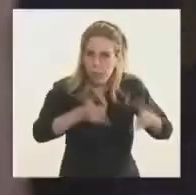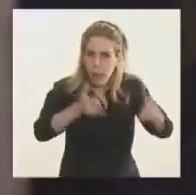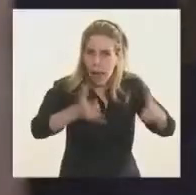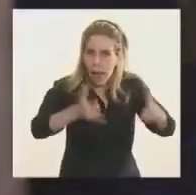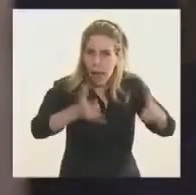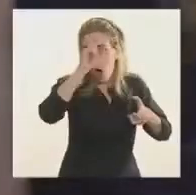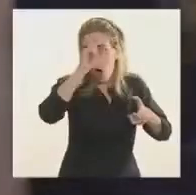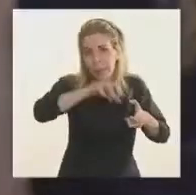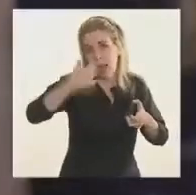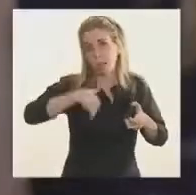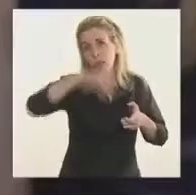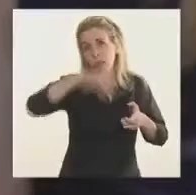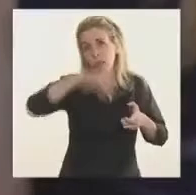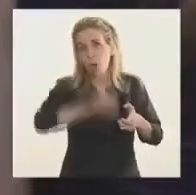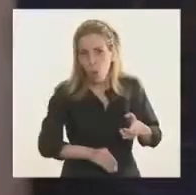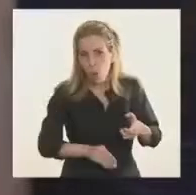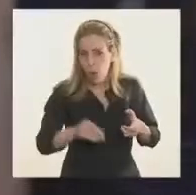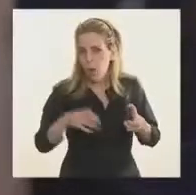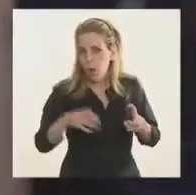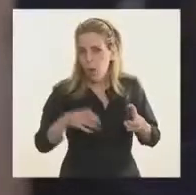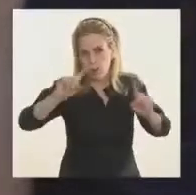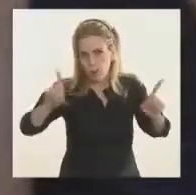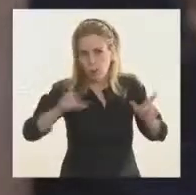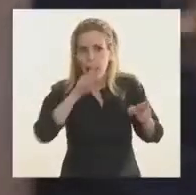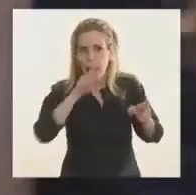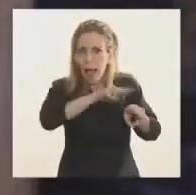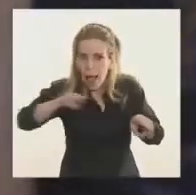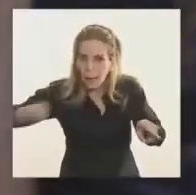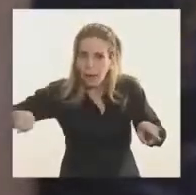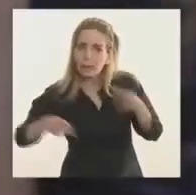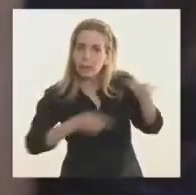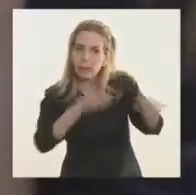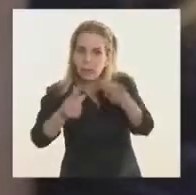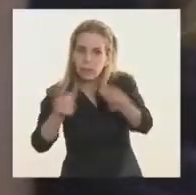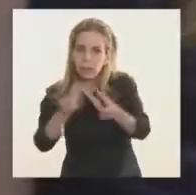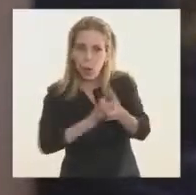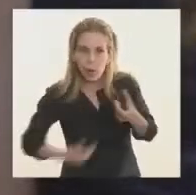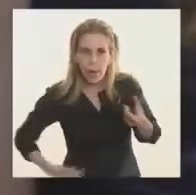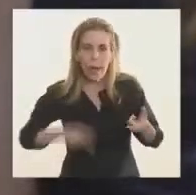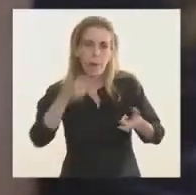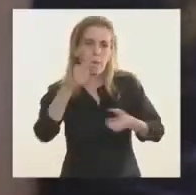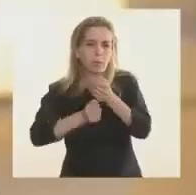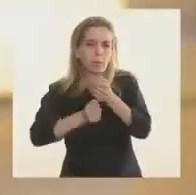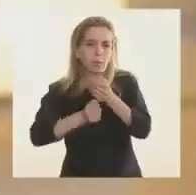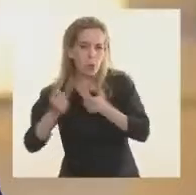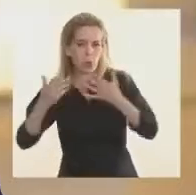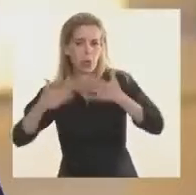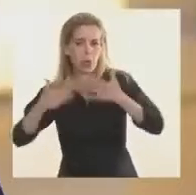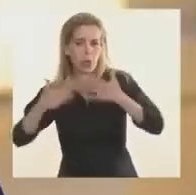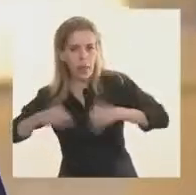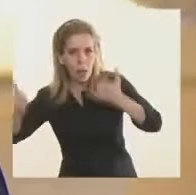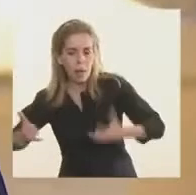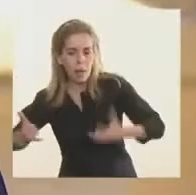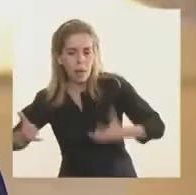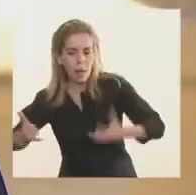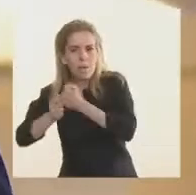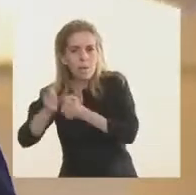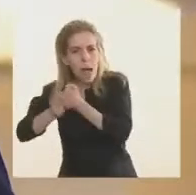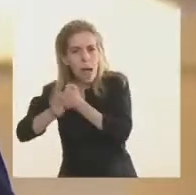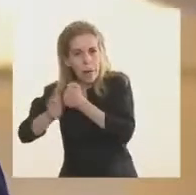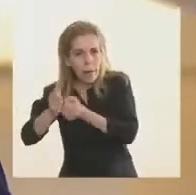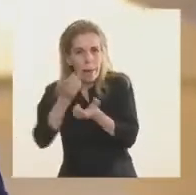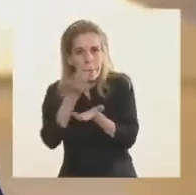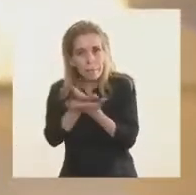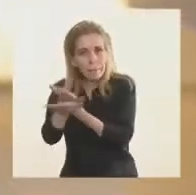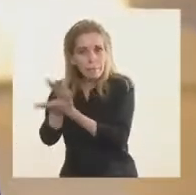ningún lugar de la Argentina, por eso hicimos camas, por eso la industria textil produce prácticamente hoy toda la ropa que se necesita de alta